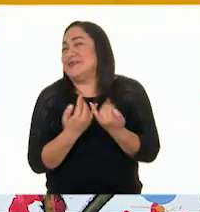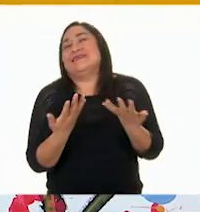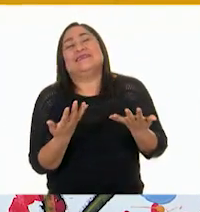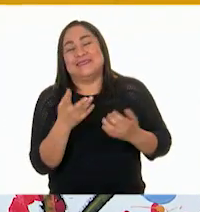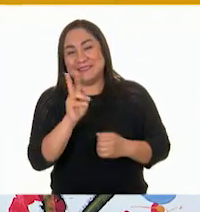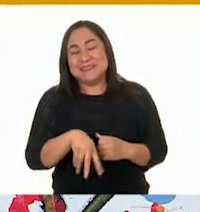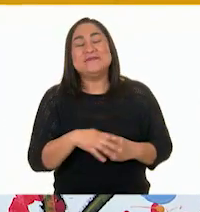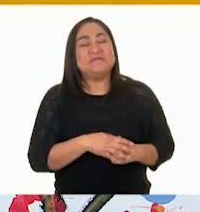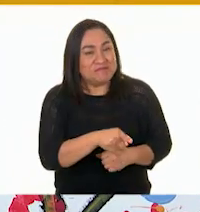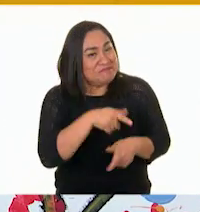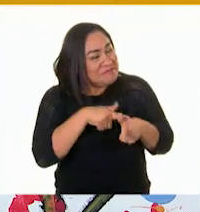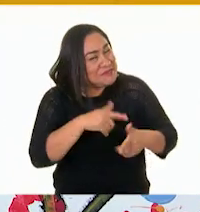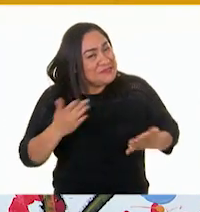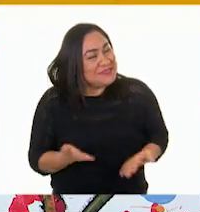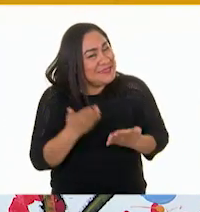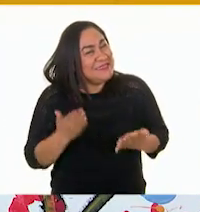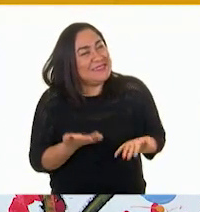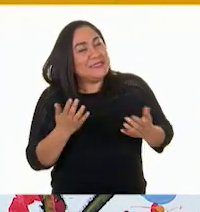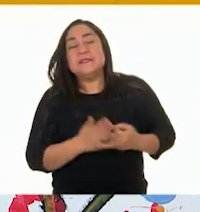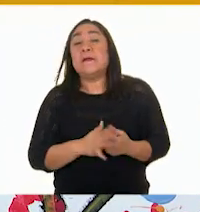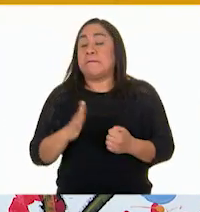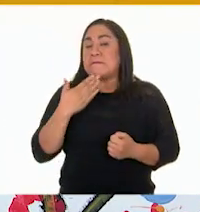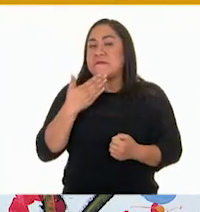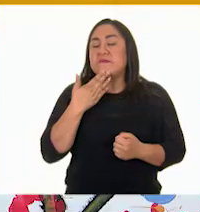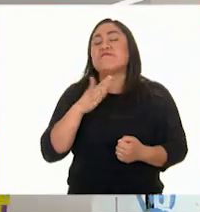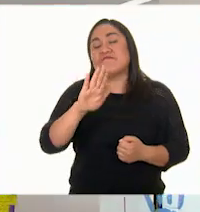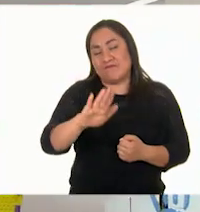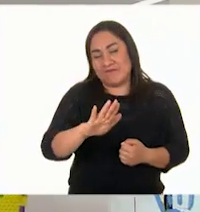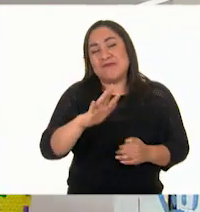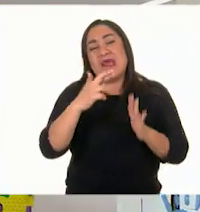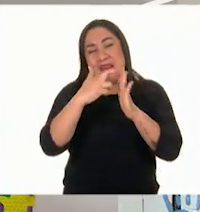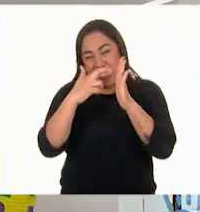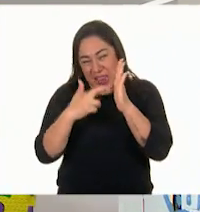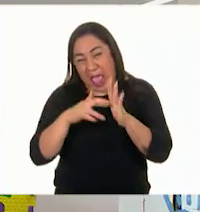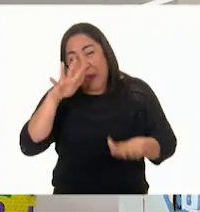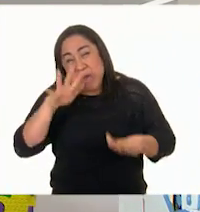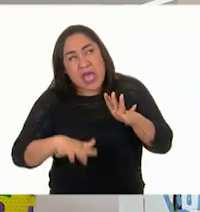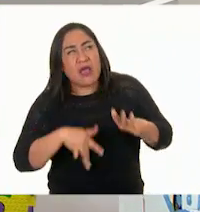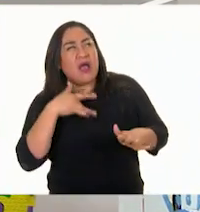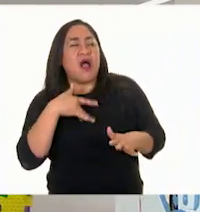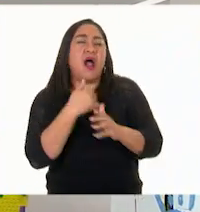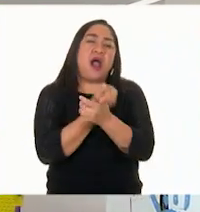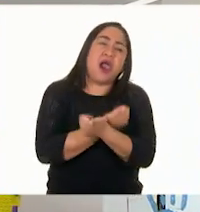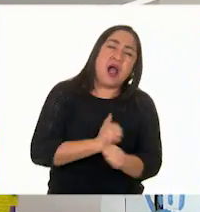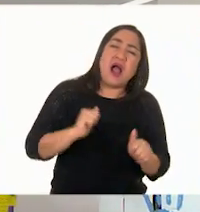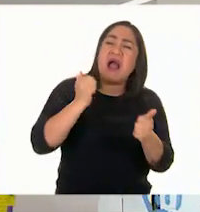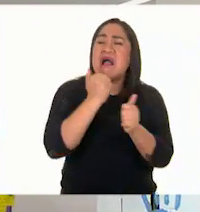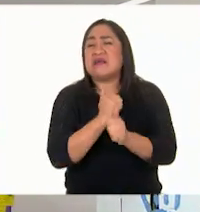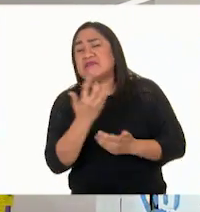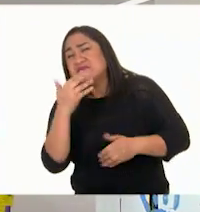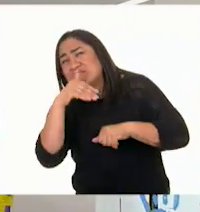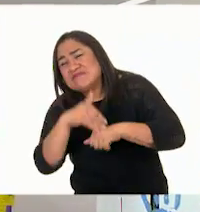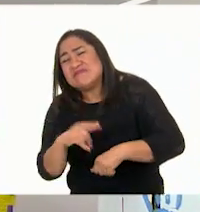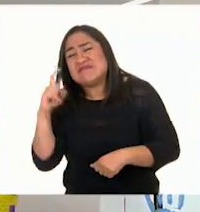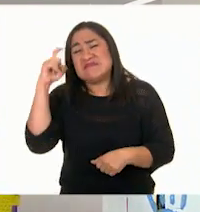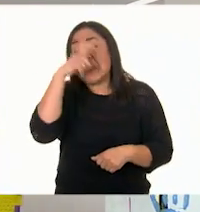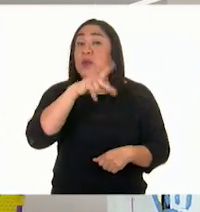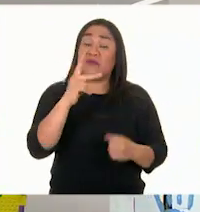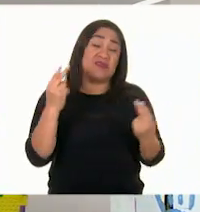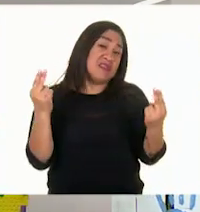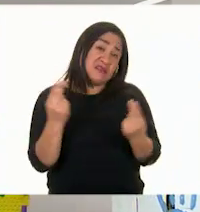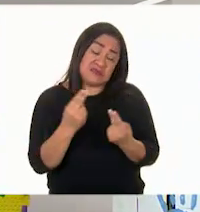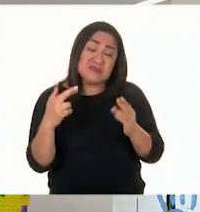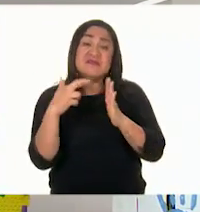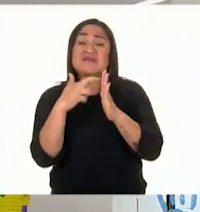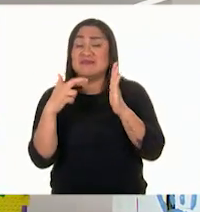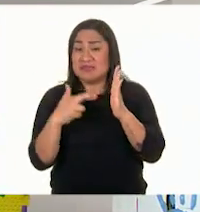Y sigues bailando. Muy bien. Oigan, y sé que a veces las reglas pueden parecer aburridas y nos cuesta mucho trabajo seguirlas, pero son muy necesarias